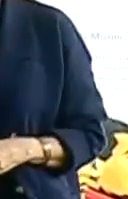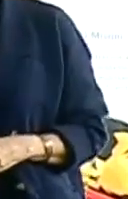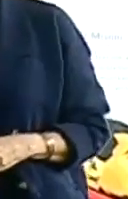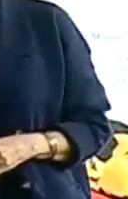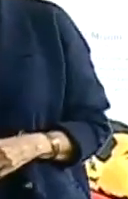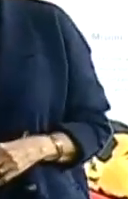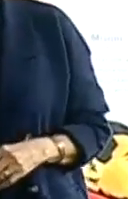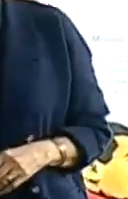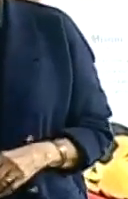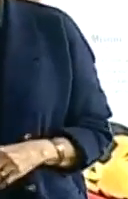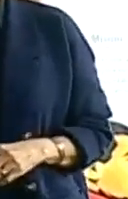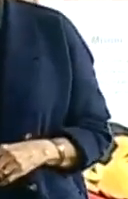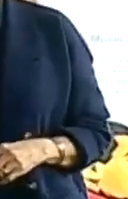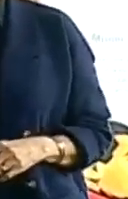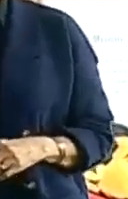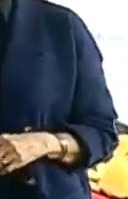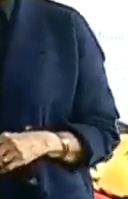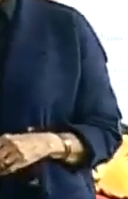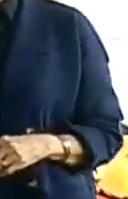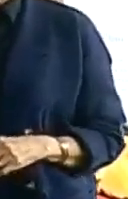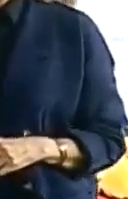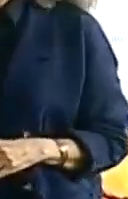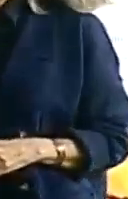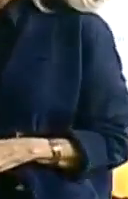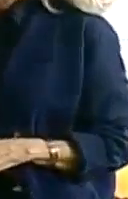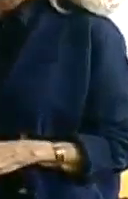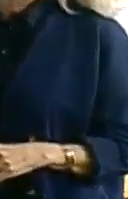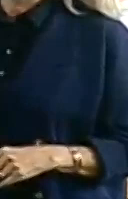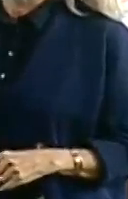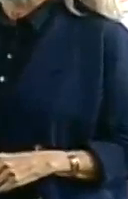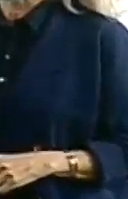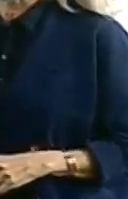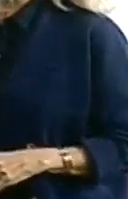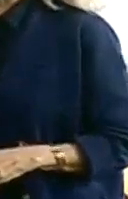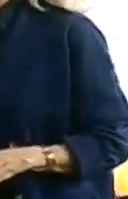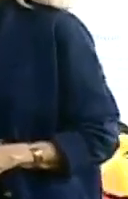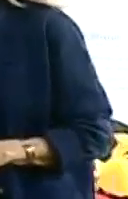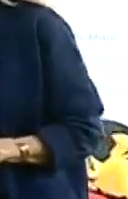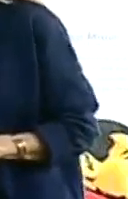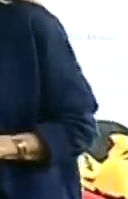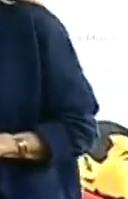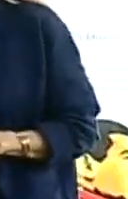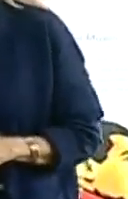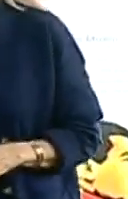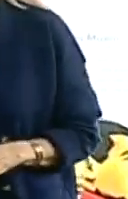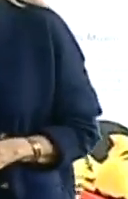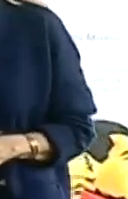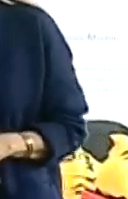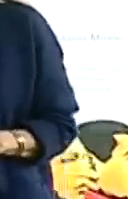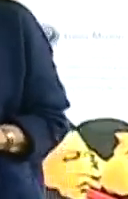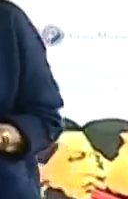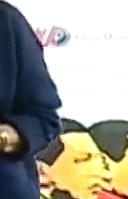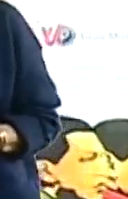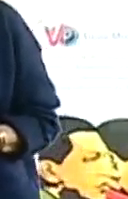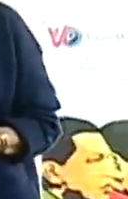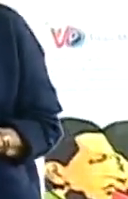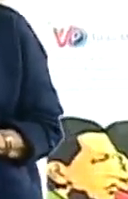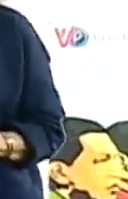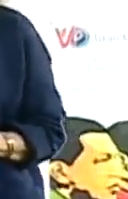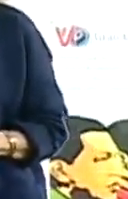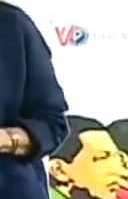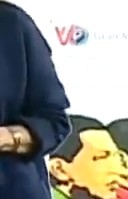Venezuela es el único país con un sistema crediticio fijado en cuotas con plazos de hasta 35 años. El gobierno bolivariano, por supuesto,